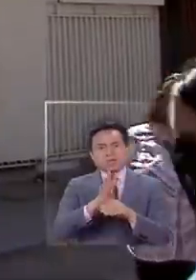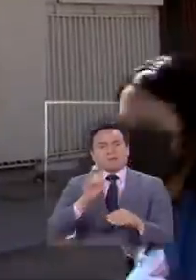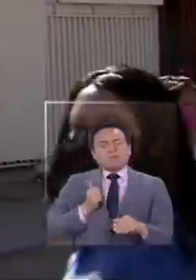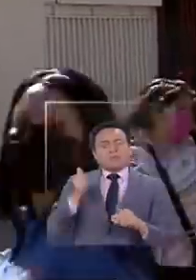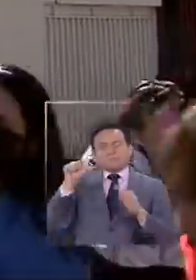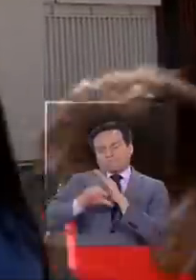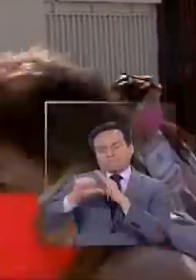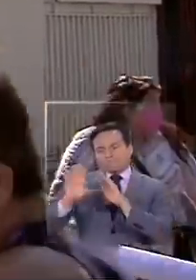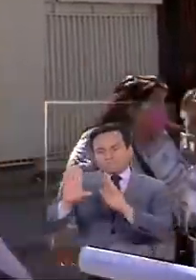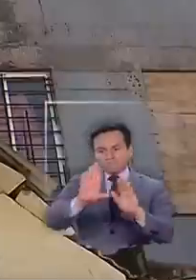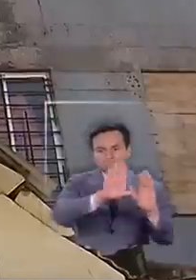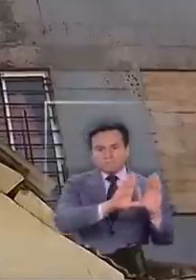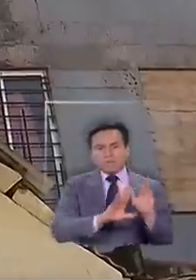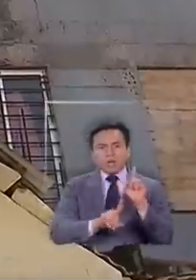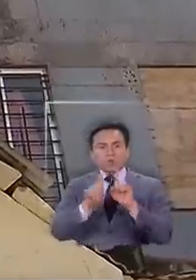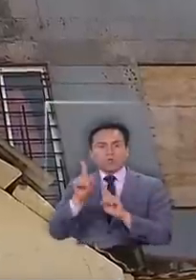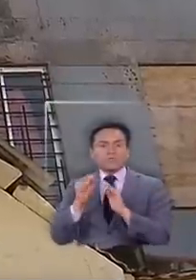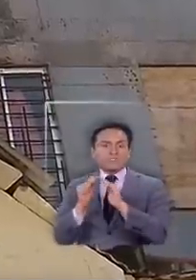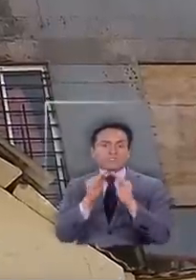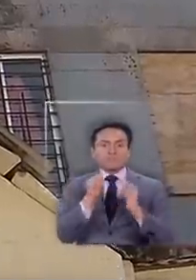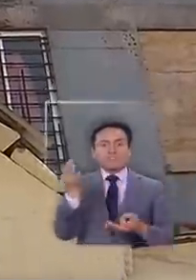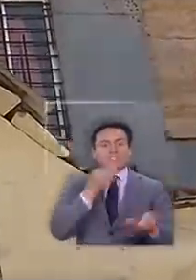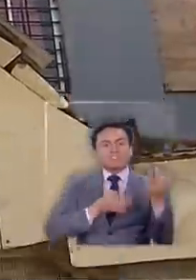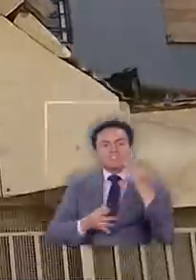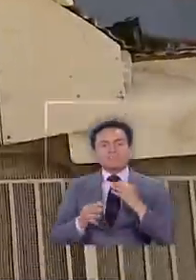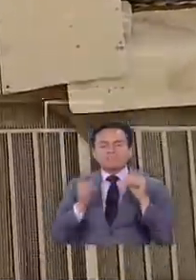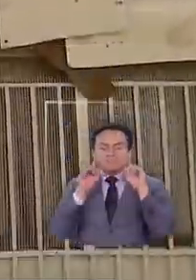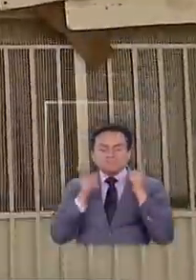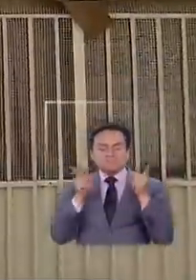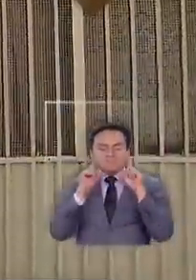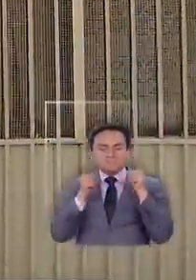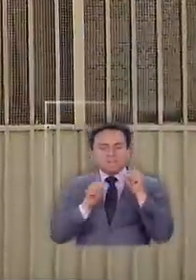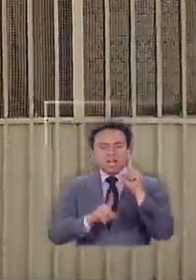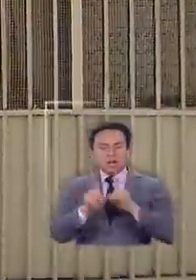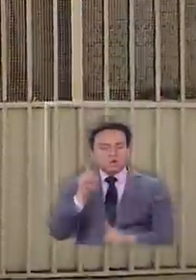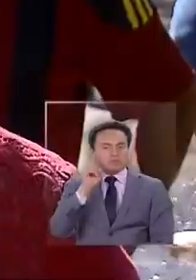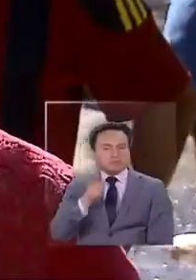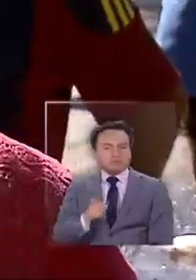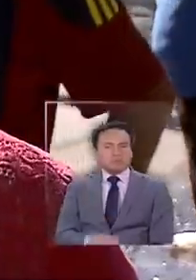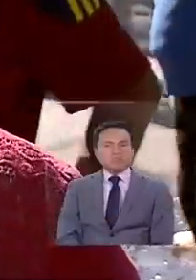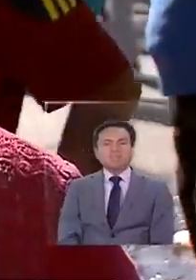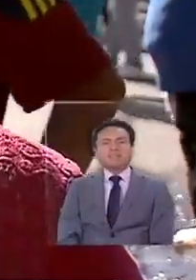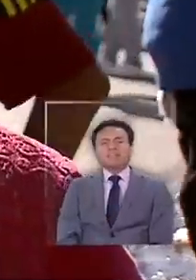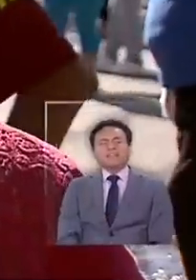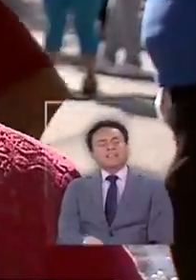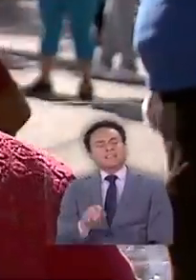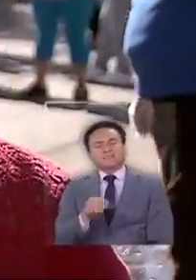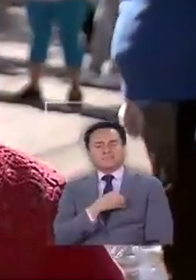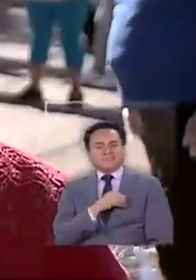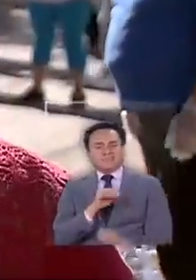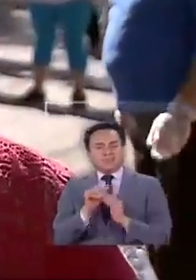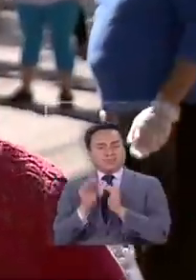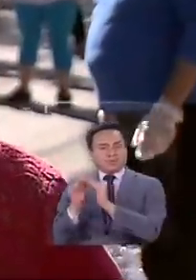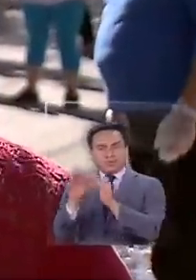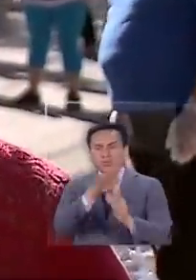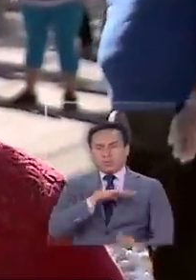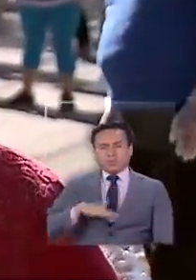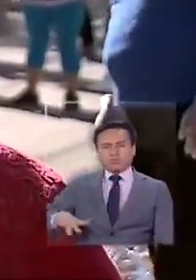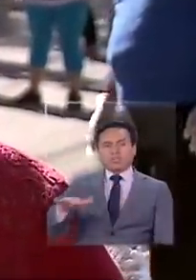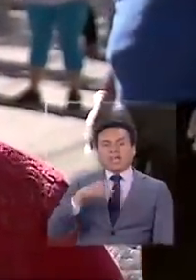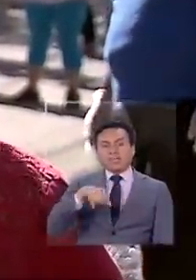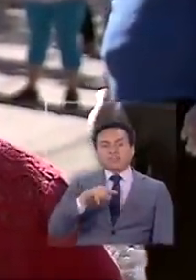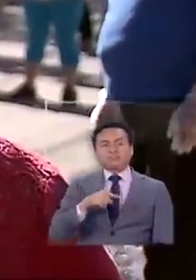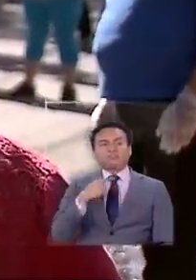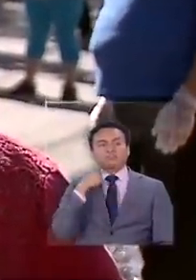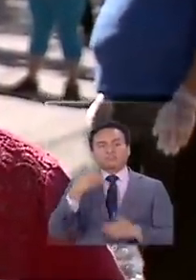voluntaria, aunque algunos vecinos dicen que no la respetan. Es pésimo para todos los vecinos, porque al final ellos están